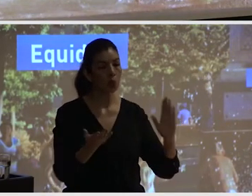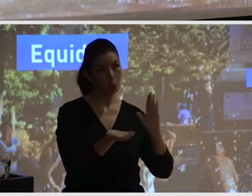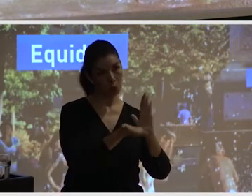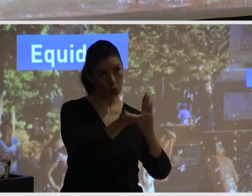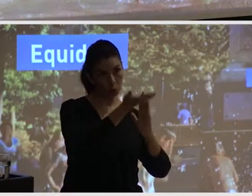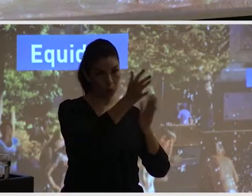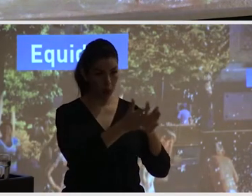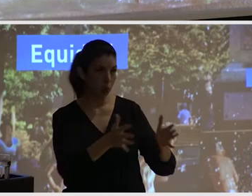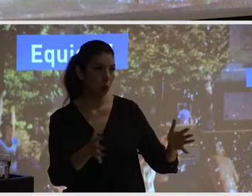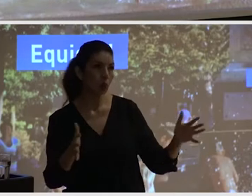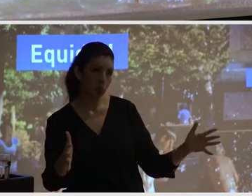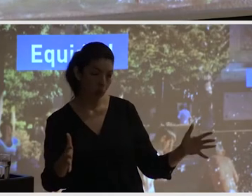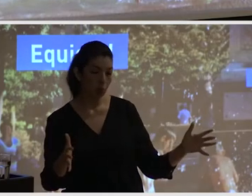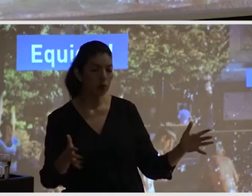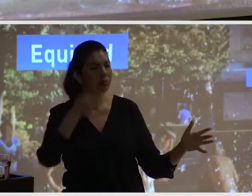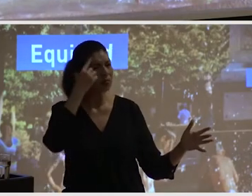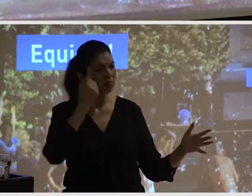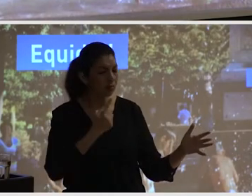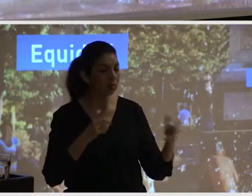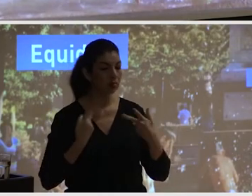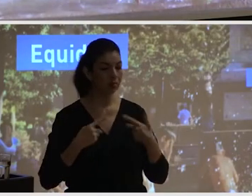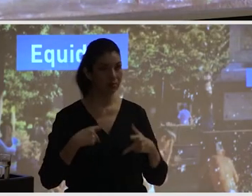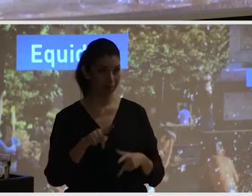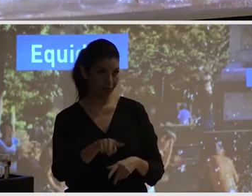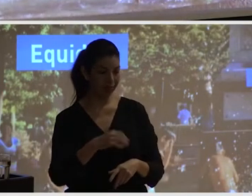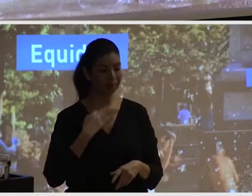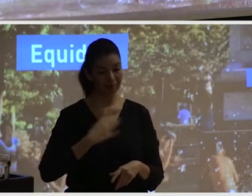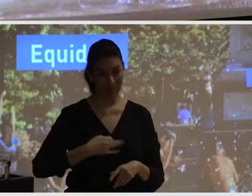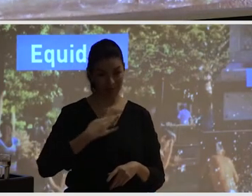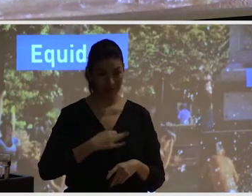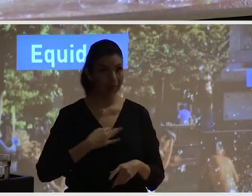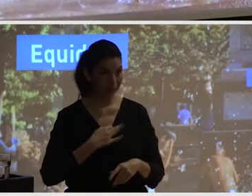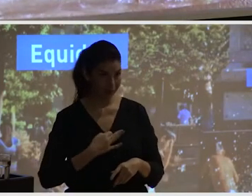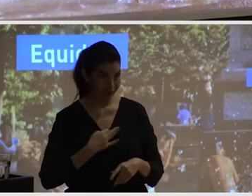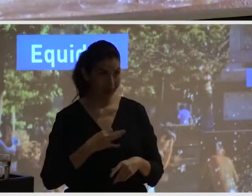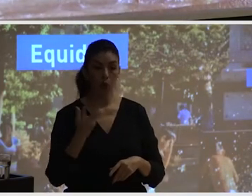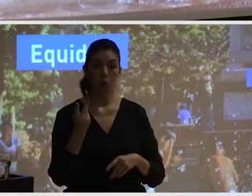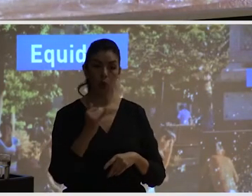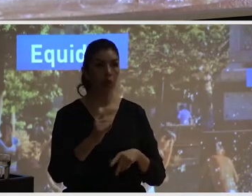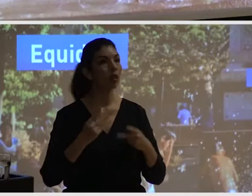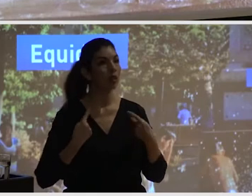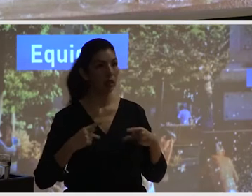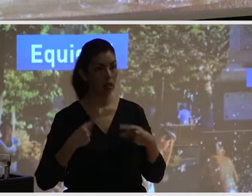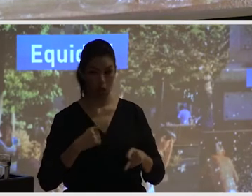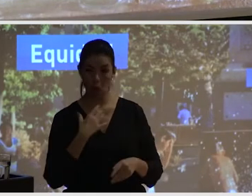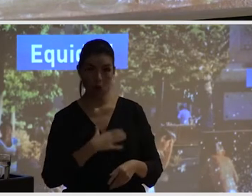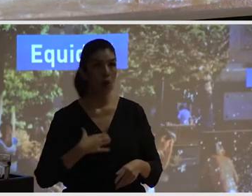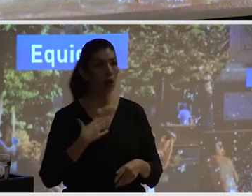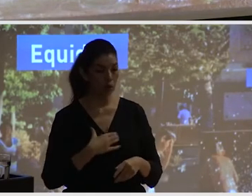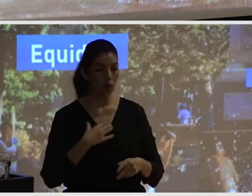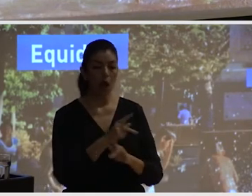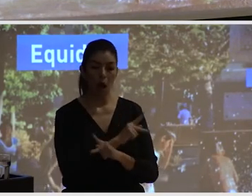con una vida pública sana, es una ciudad que tiene más posibilidades de alcanzar estos grandes objetivos que nosotros estamos buscando.